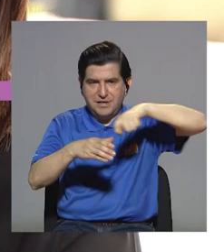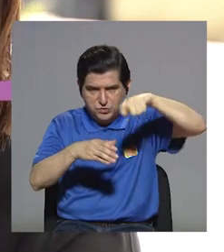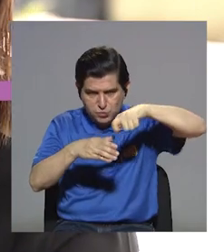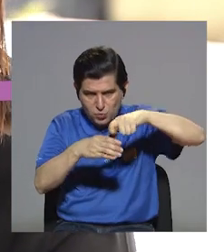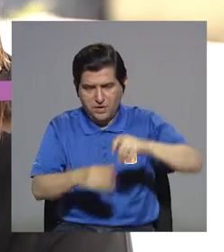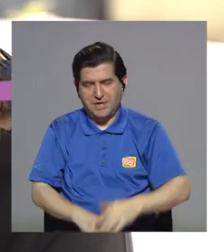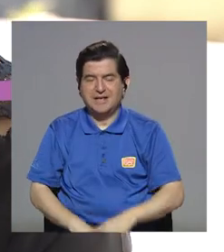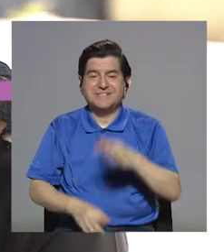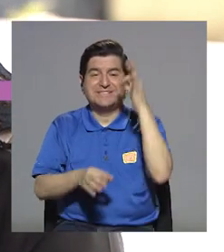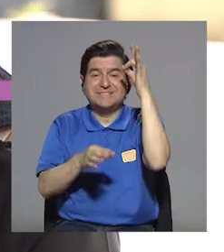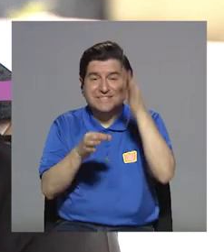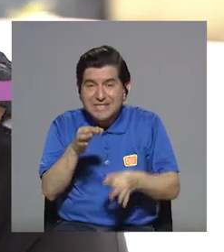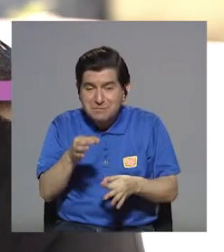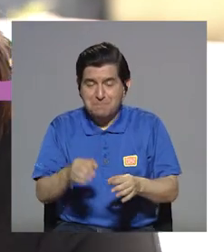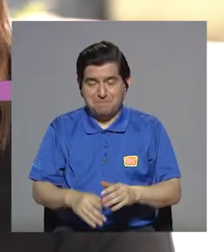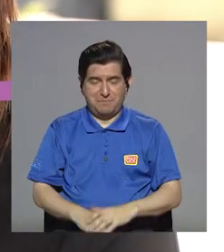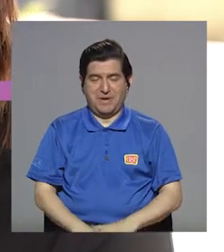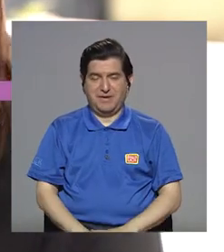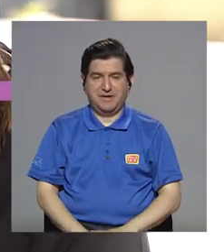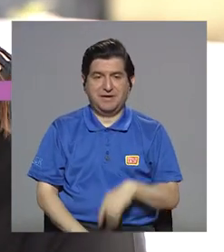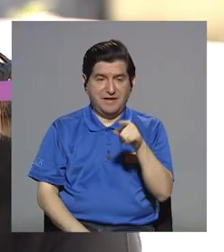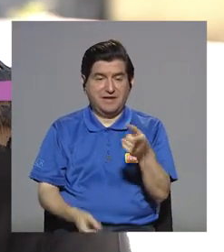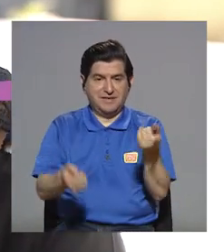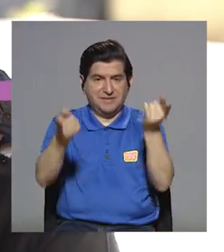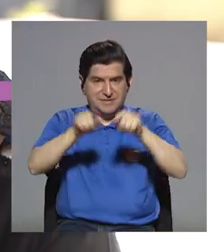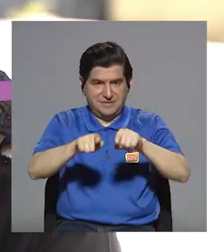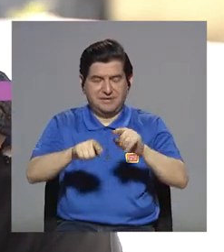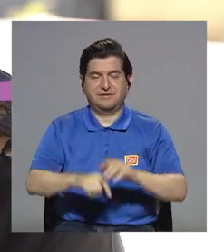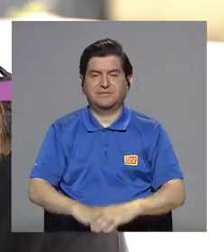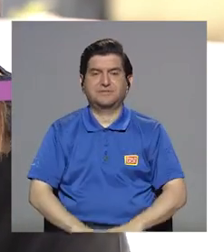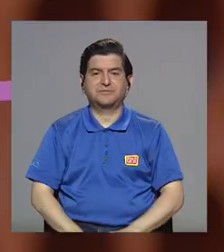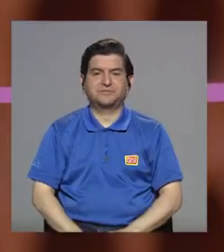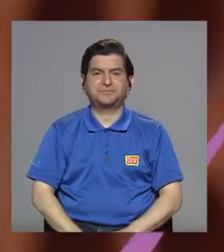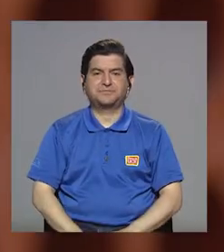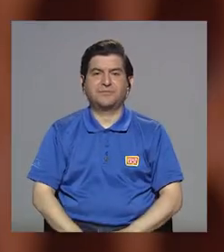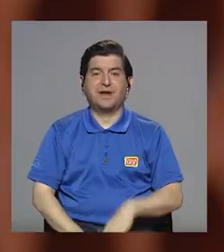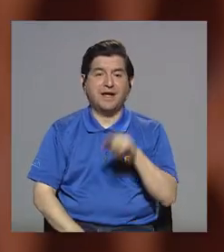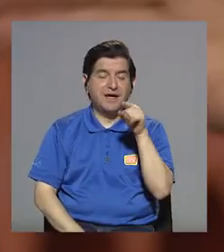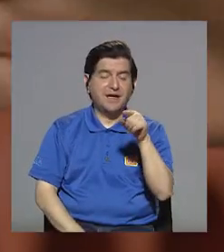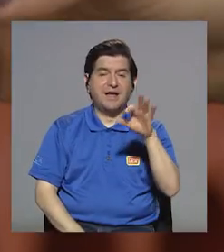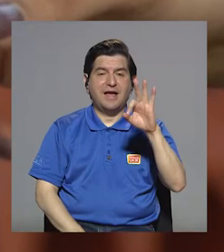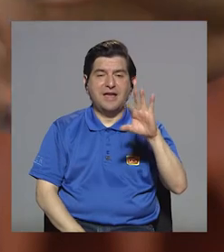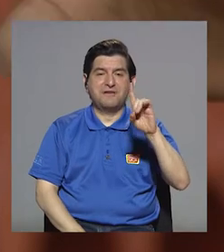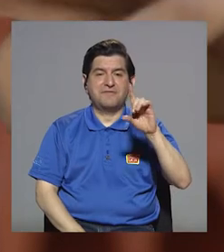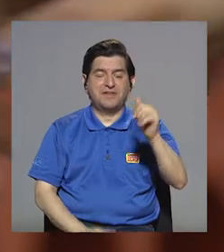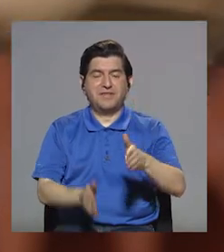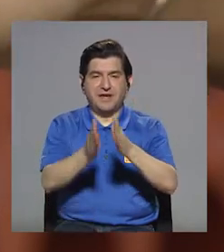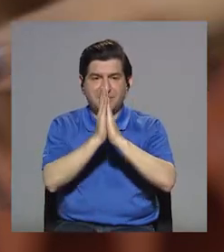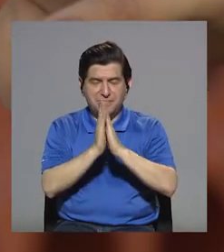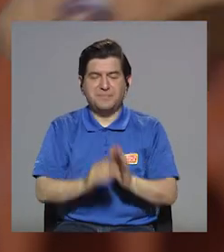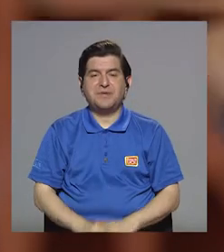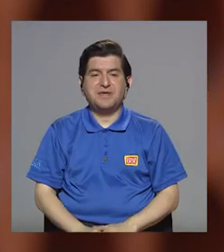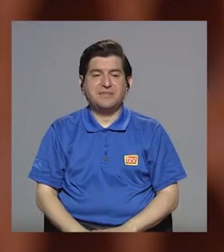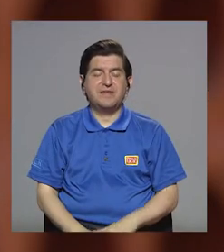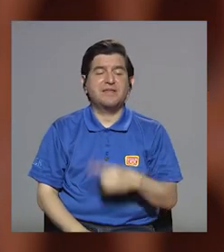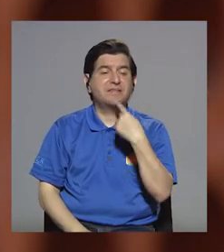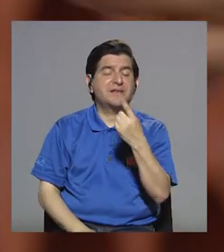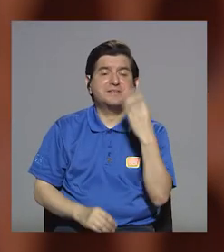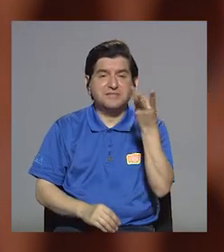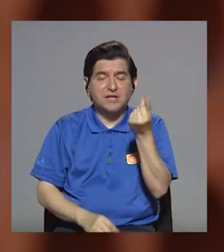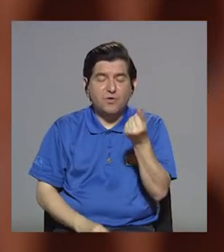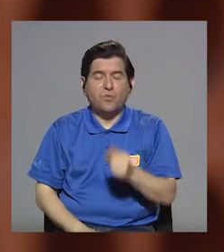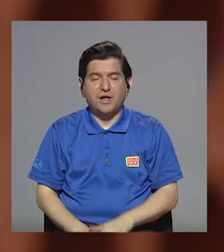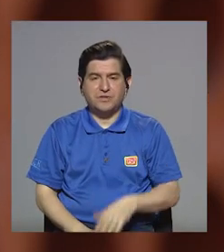azúcares simples, como la glucosa, la fructosa, que es lo que viene en frutos. Entonces, digamos, en este caso, que es la FDA, te exige el total de carbohidratos,